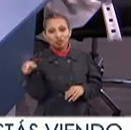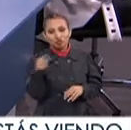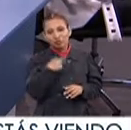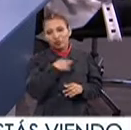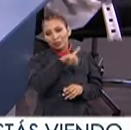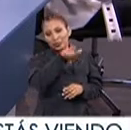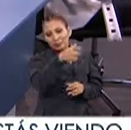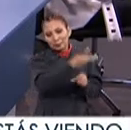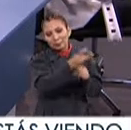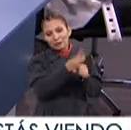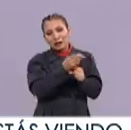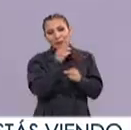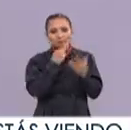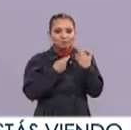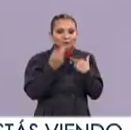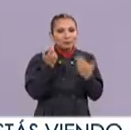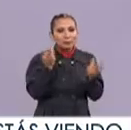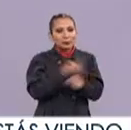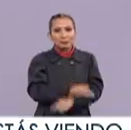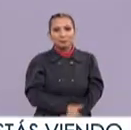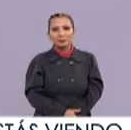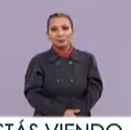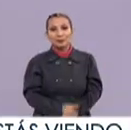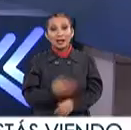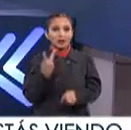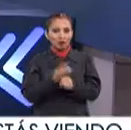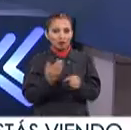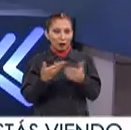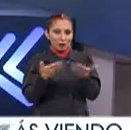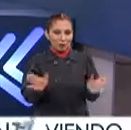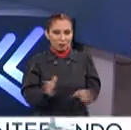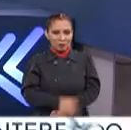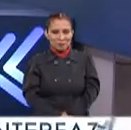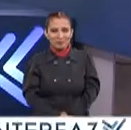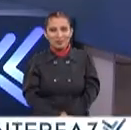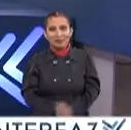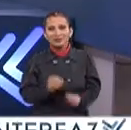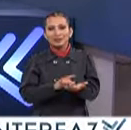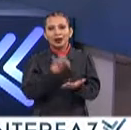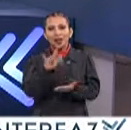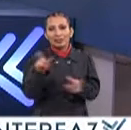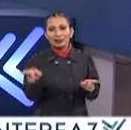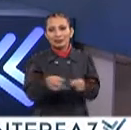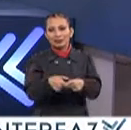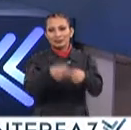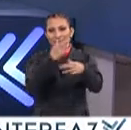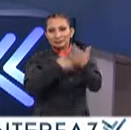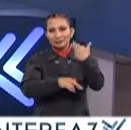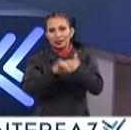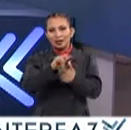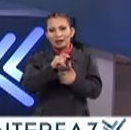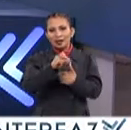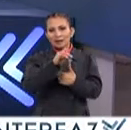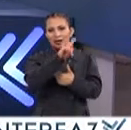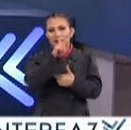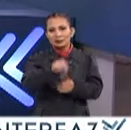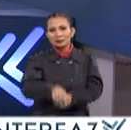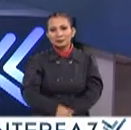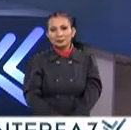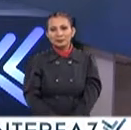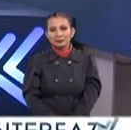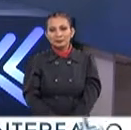tú Te invitamos Para que nos ofrezcan Los resultados Abrimos segunda vuelta Claro que sí Muy bien Muchísimas gracias Vamos a hacer una breve pausa Regresamos Esto es Interpaz